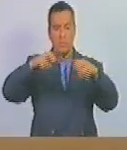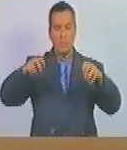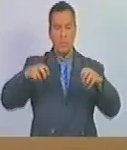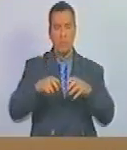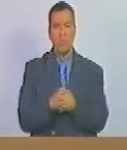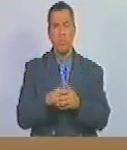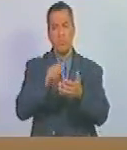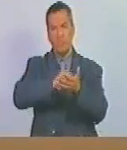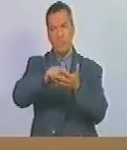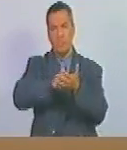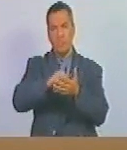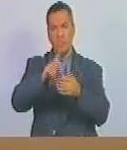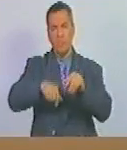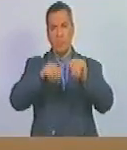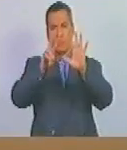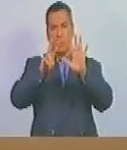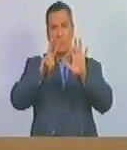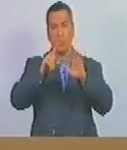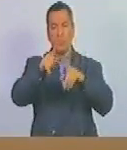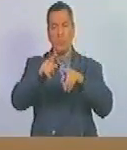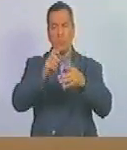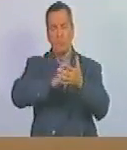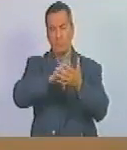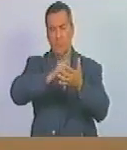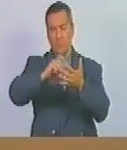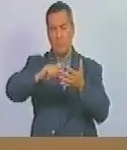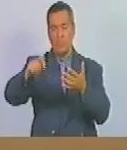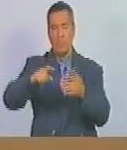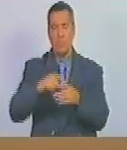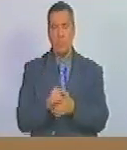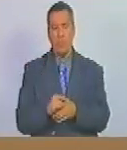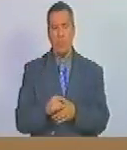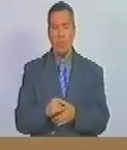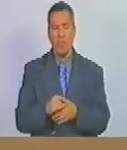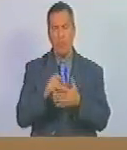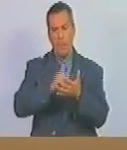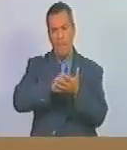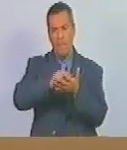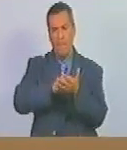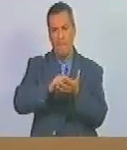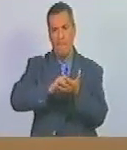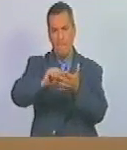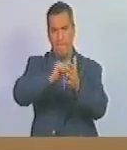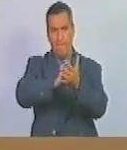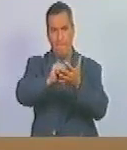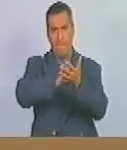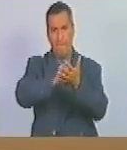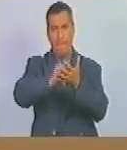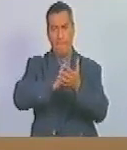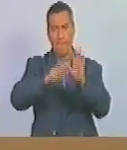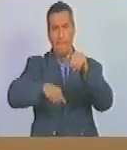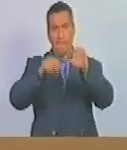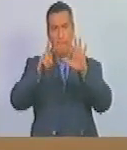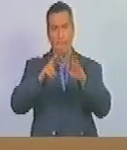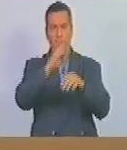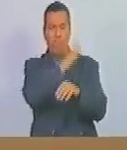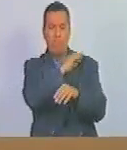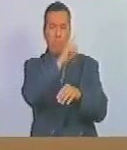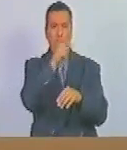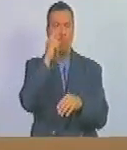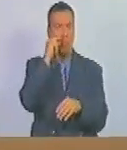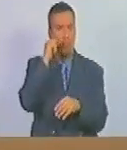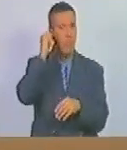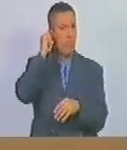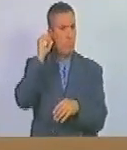del artículo 17 el cual queda redactado en los siguientes términos artículo 17 la patrona o el